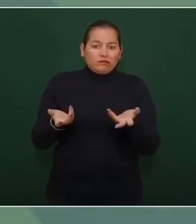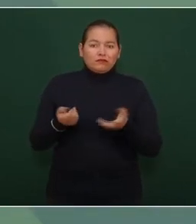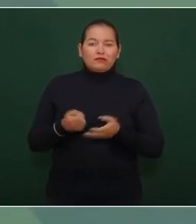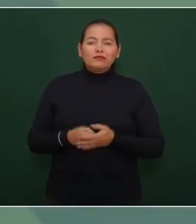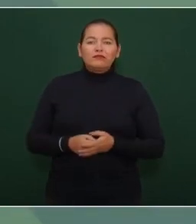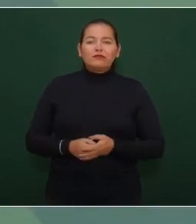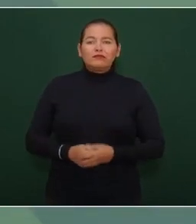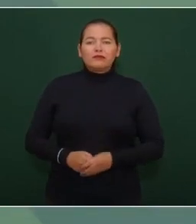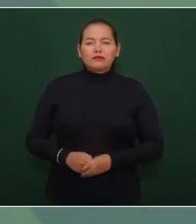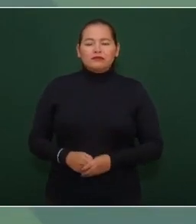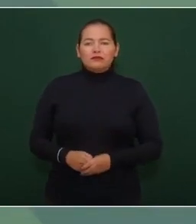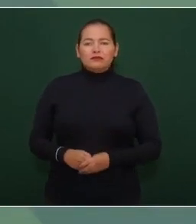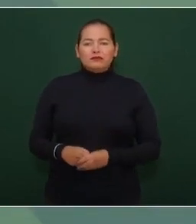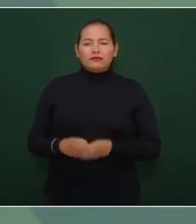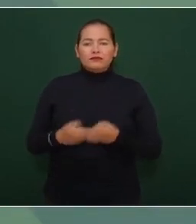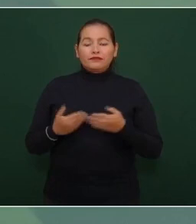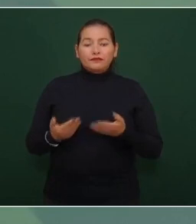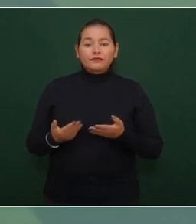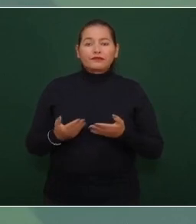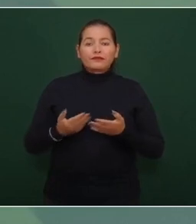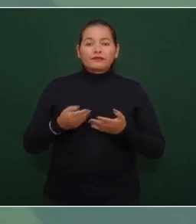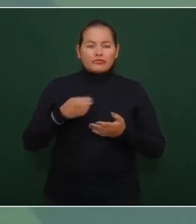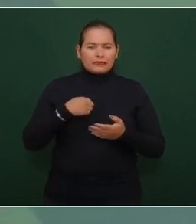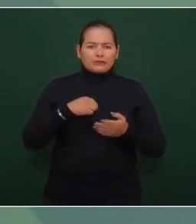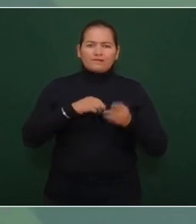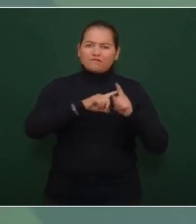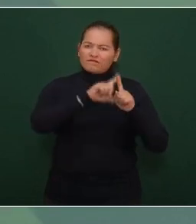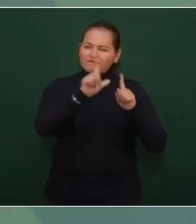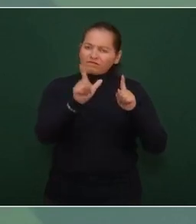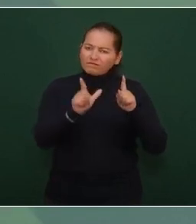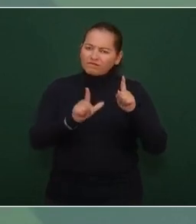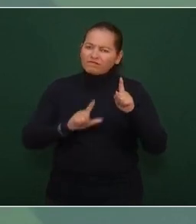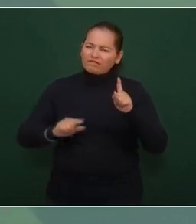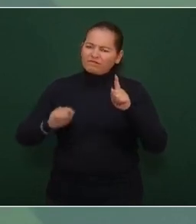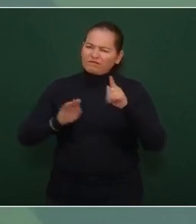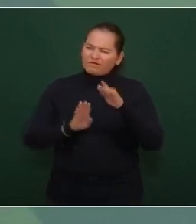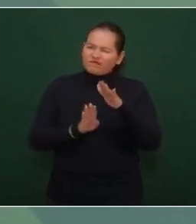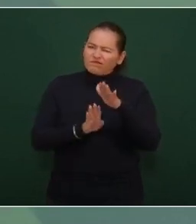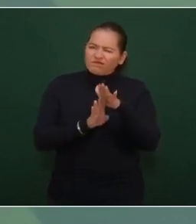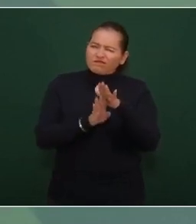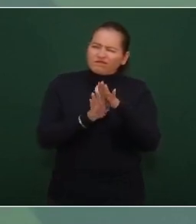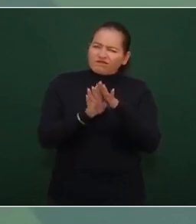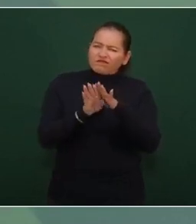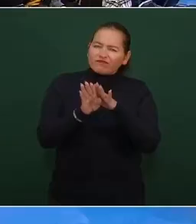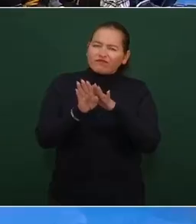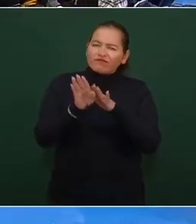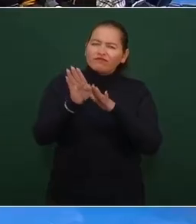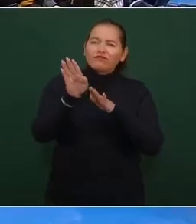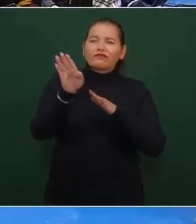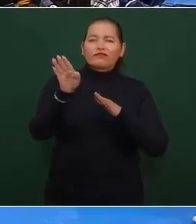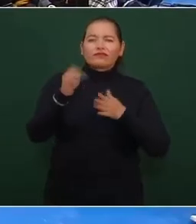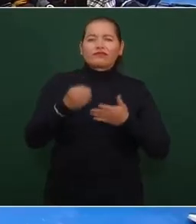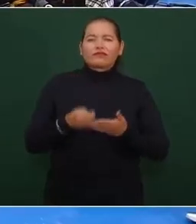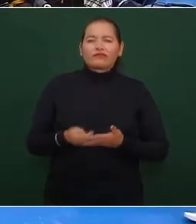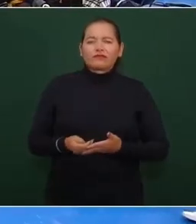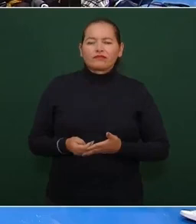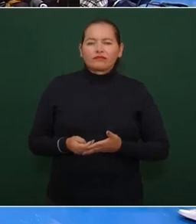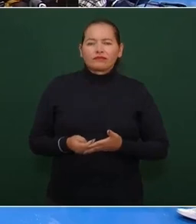y el país va avanzando hacia